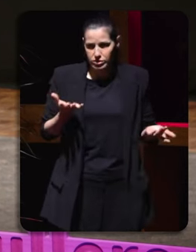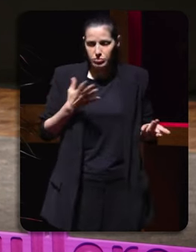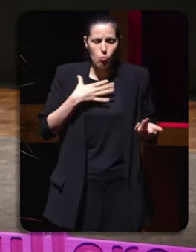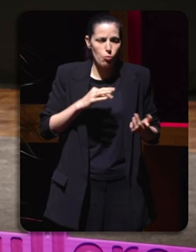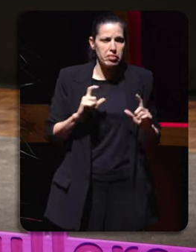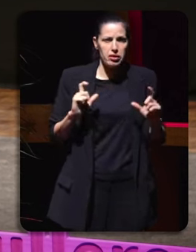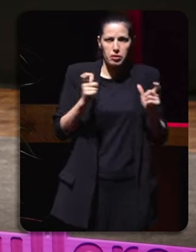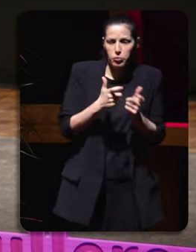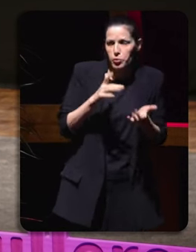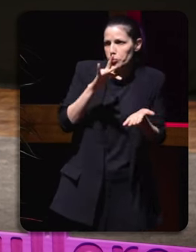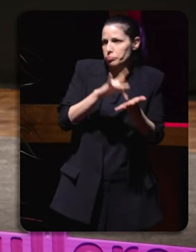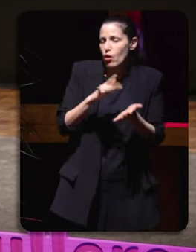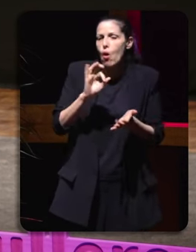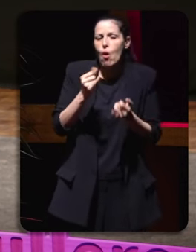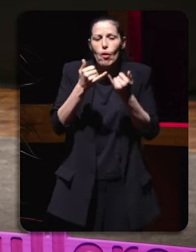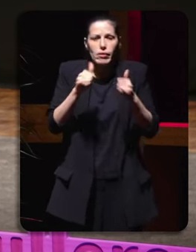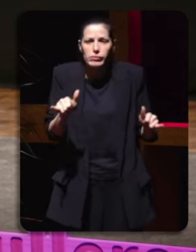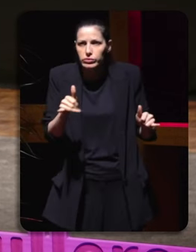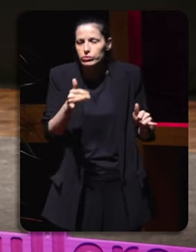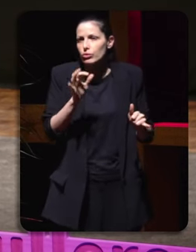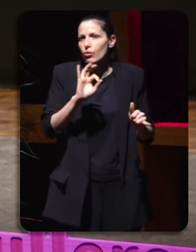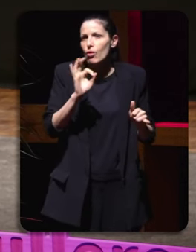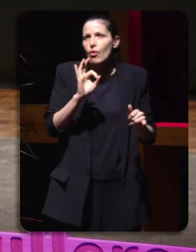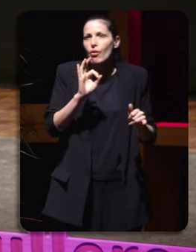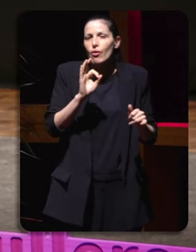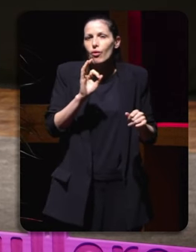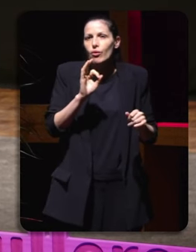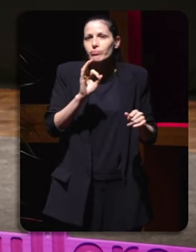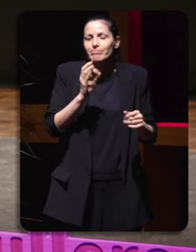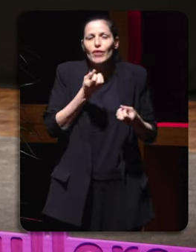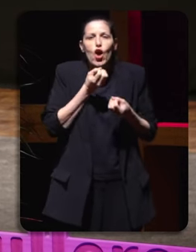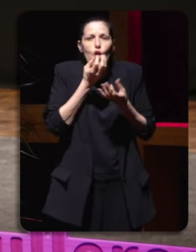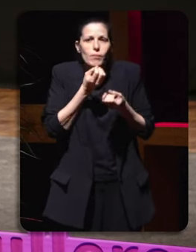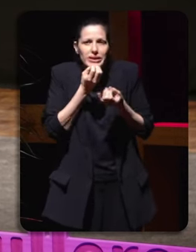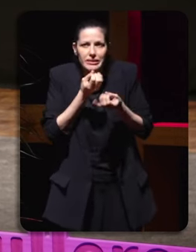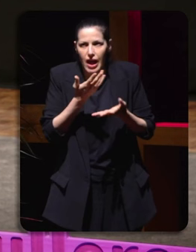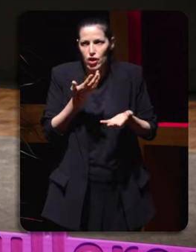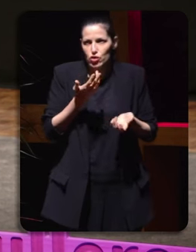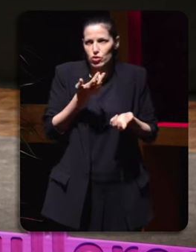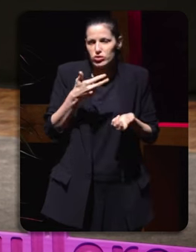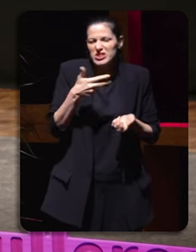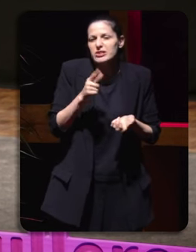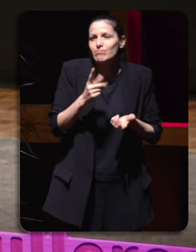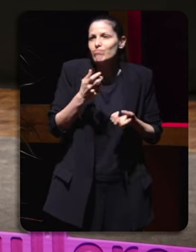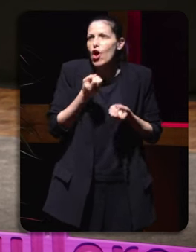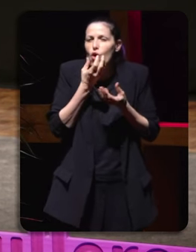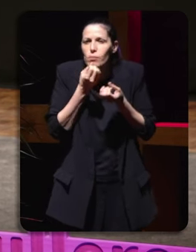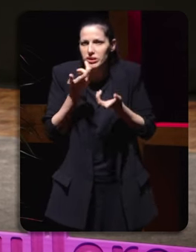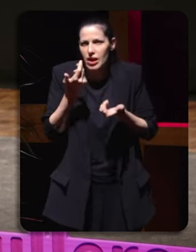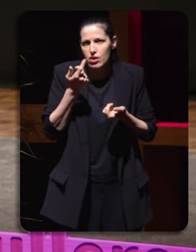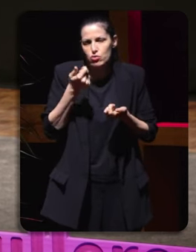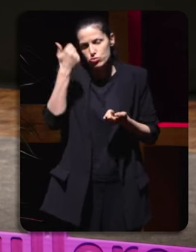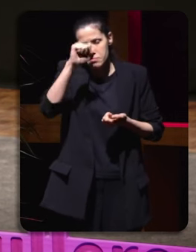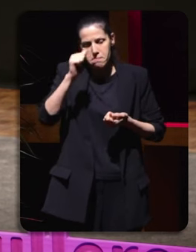tipo de evento con homens pois eso comentarios non son chistes sino comentarios machistas que poden ser